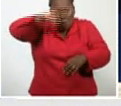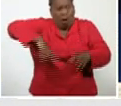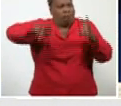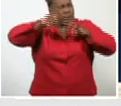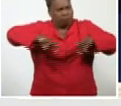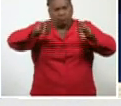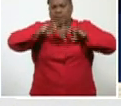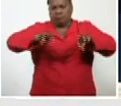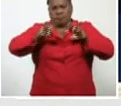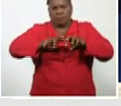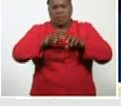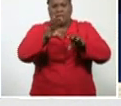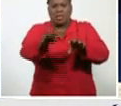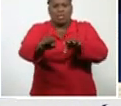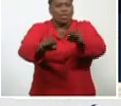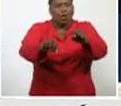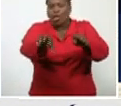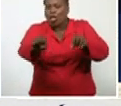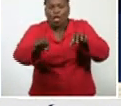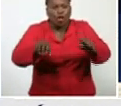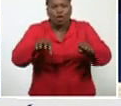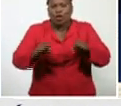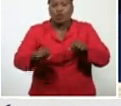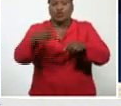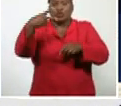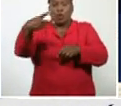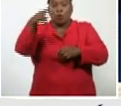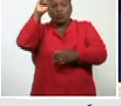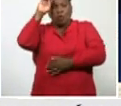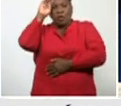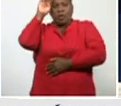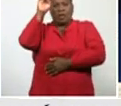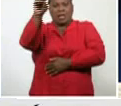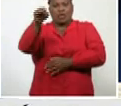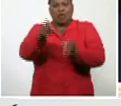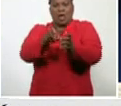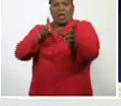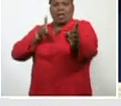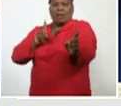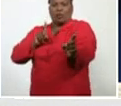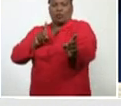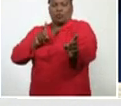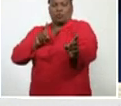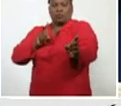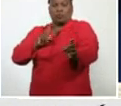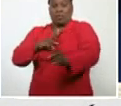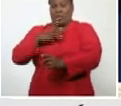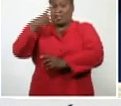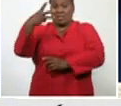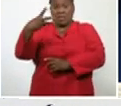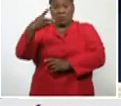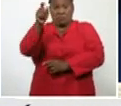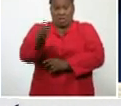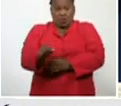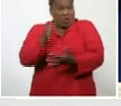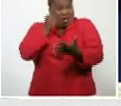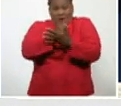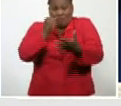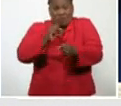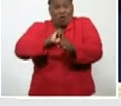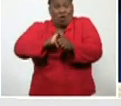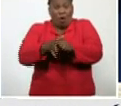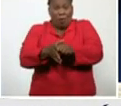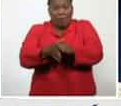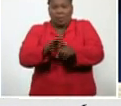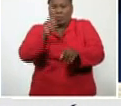sospechosos, segundo, su ingreso, y aislamiento, y el confirmador, y hablar, su ingreso, desde el